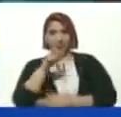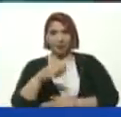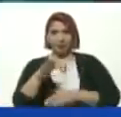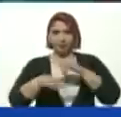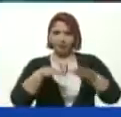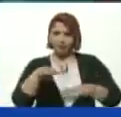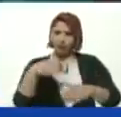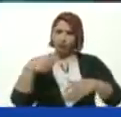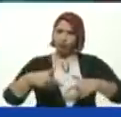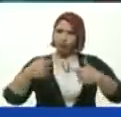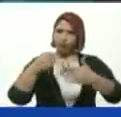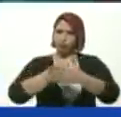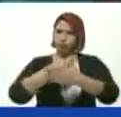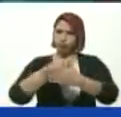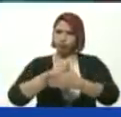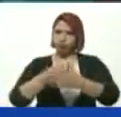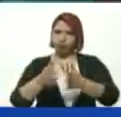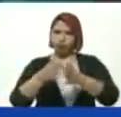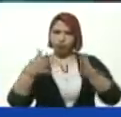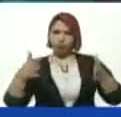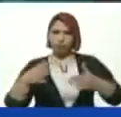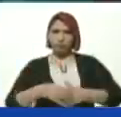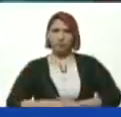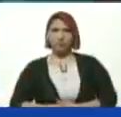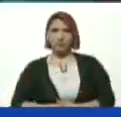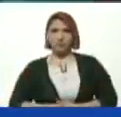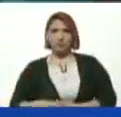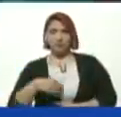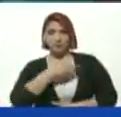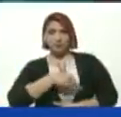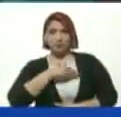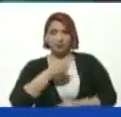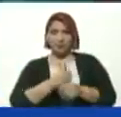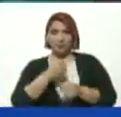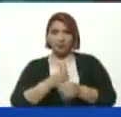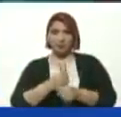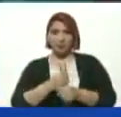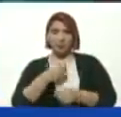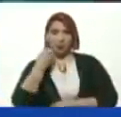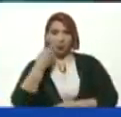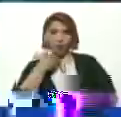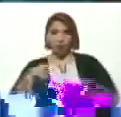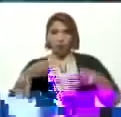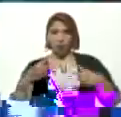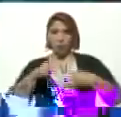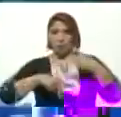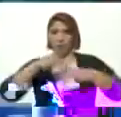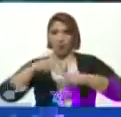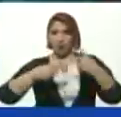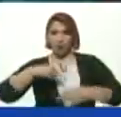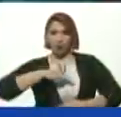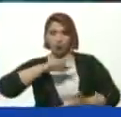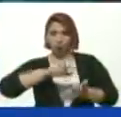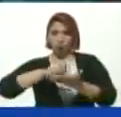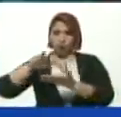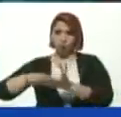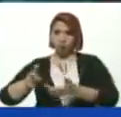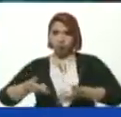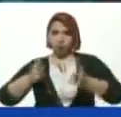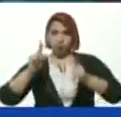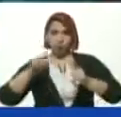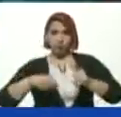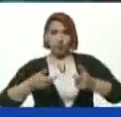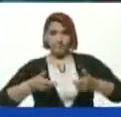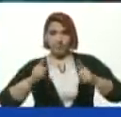Al combate A la batalla Por la gran Misión Chamba Juvenil Con los nuevos Planes Que Hemos aprobado Y